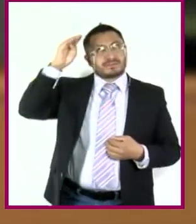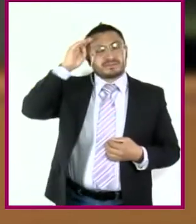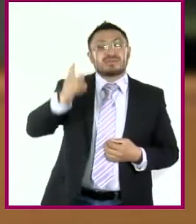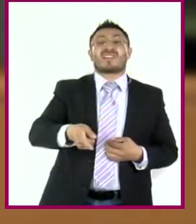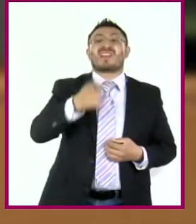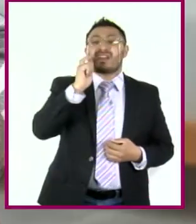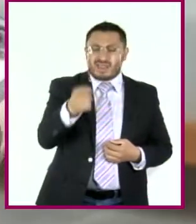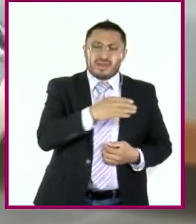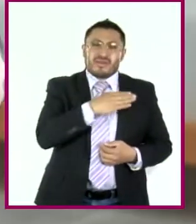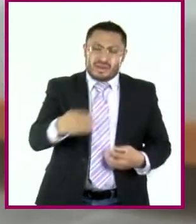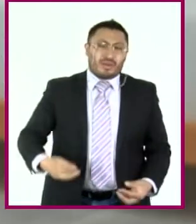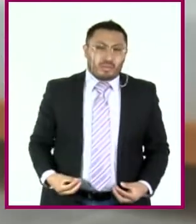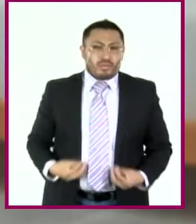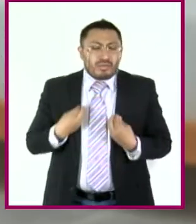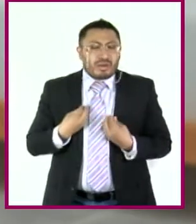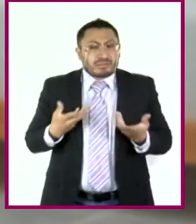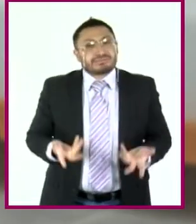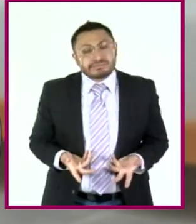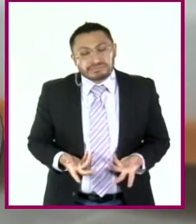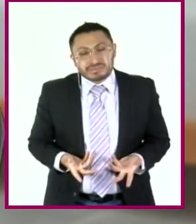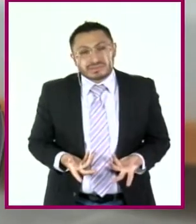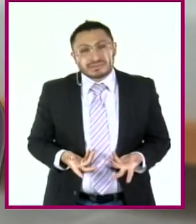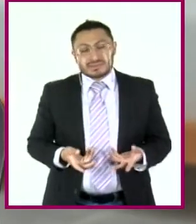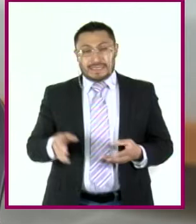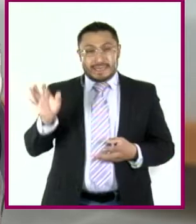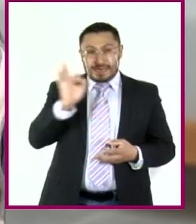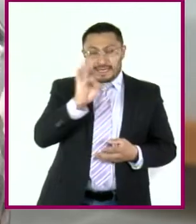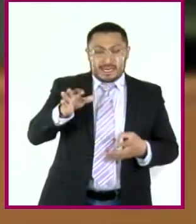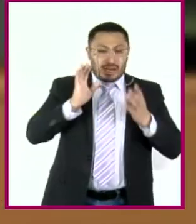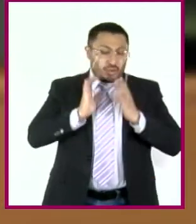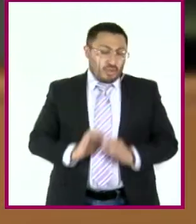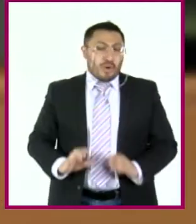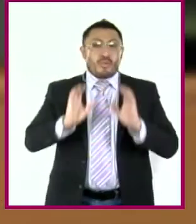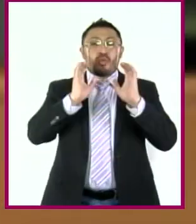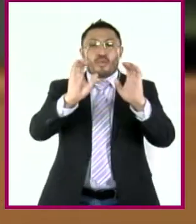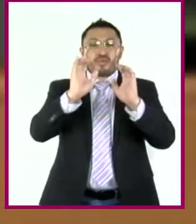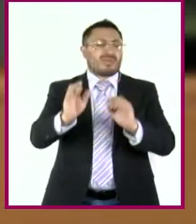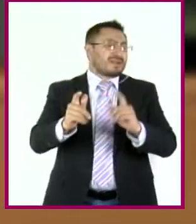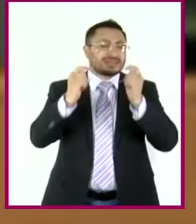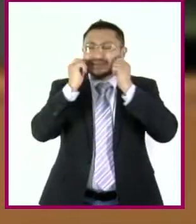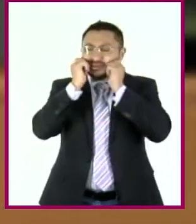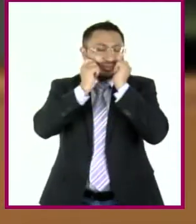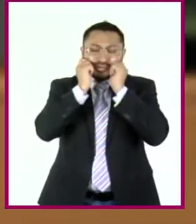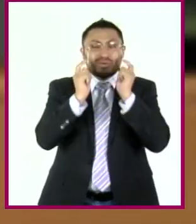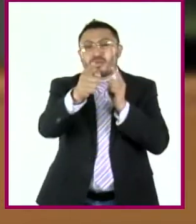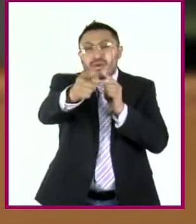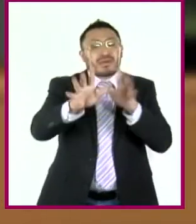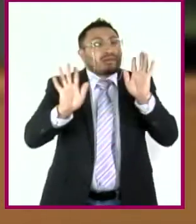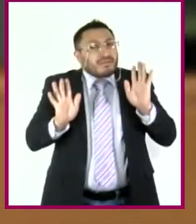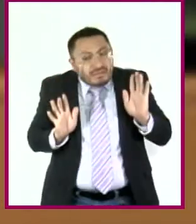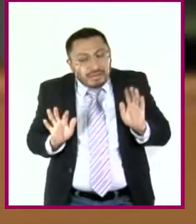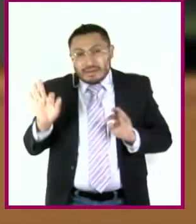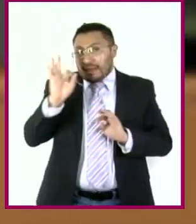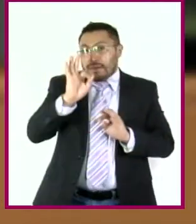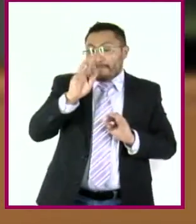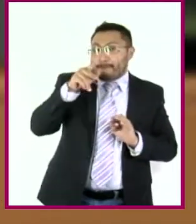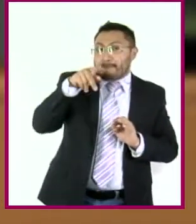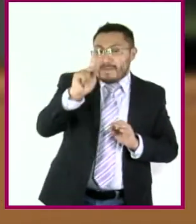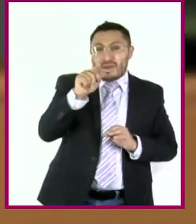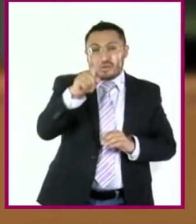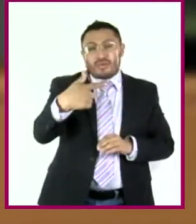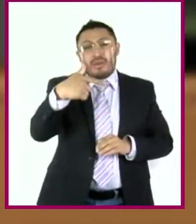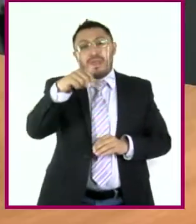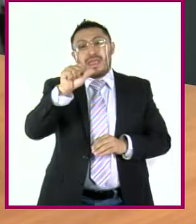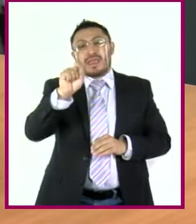buena para ti. Quizá el no cuidar de tu cuerpo para ti no signifique nada. Sin embargo, si te da gastritis,